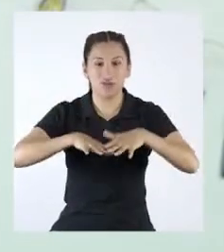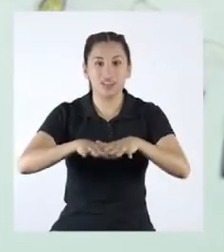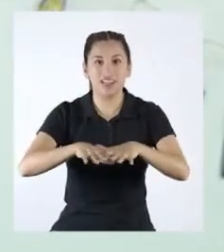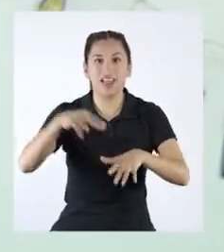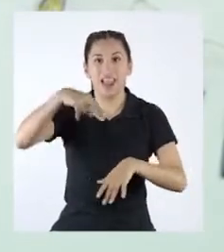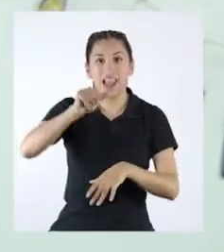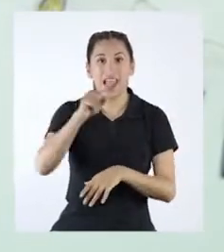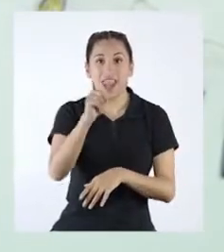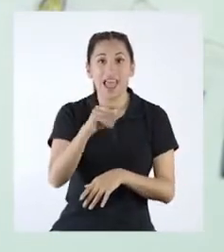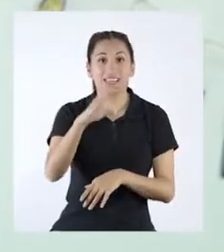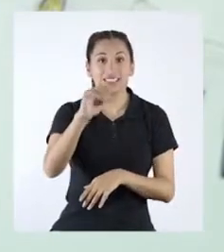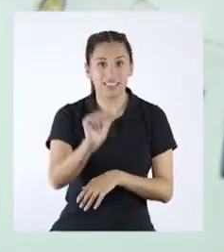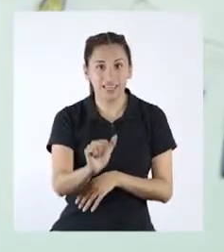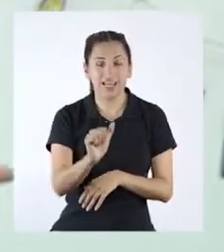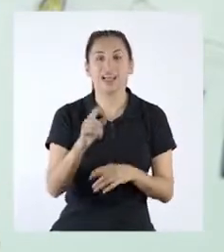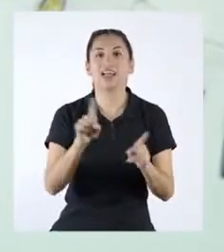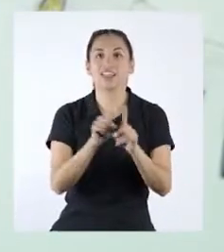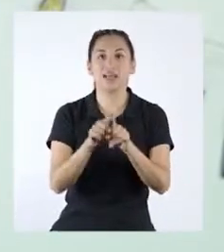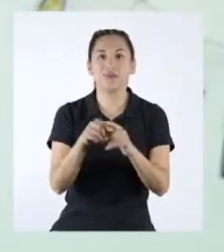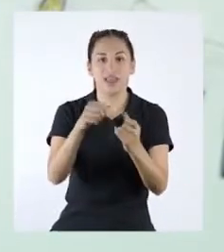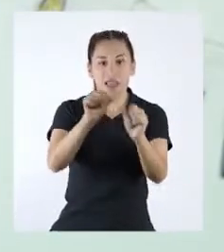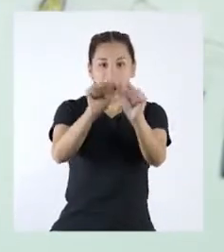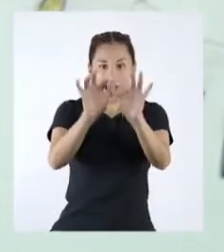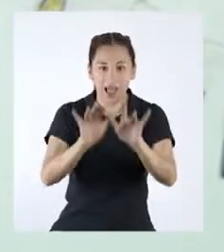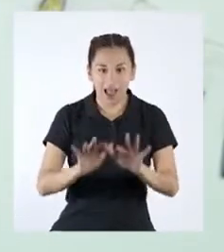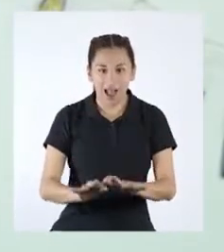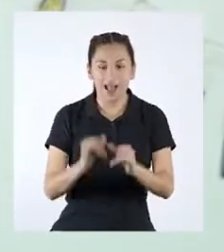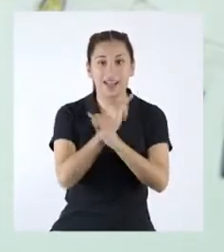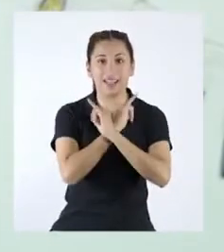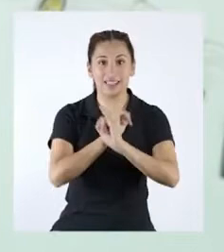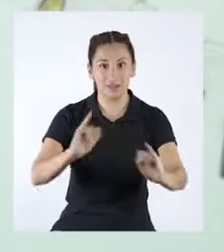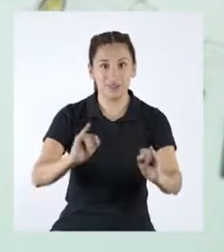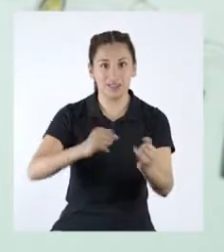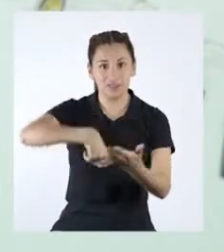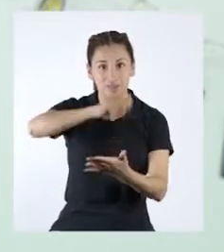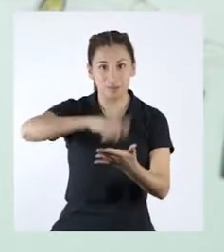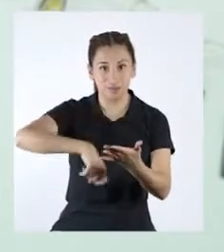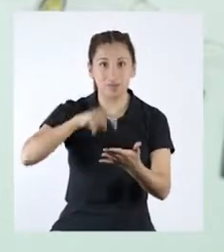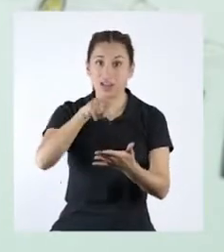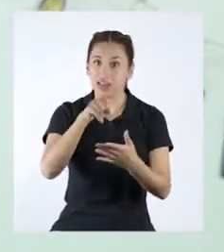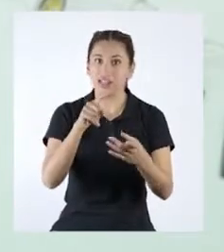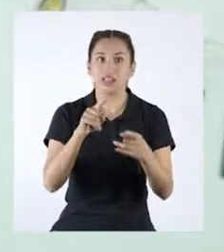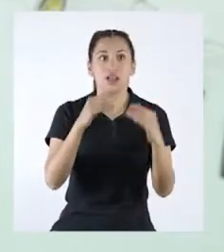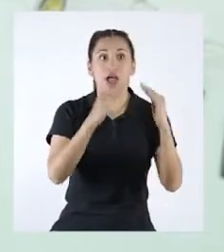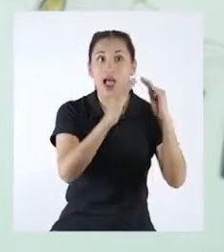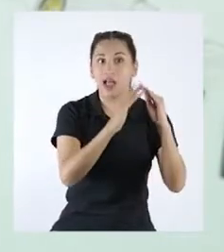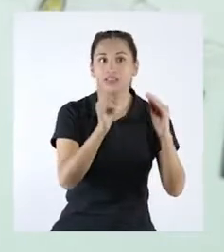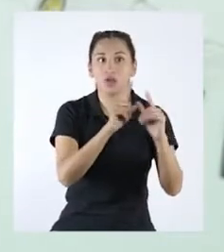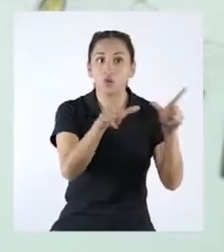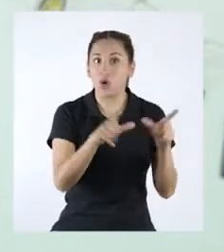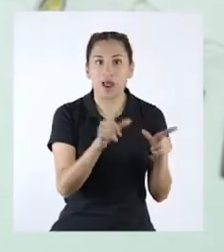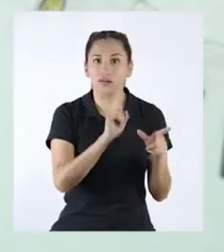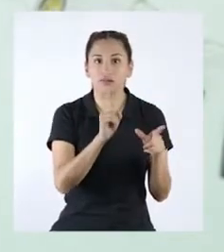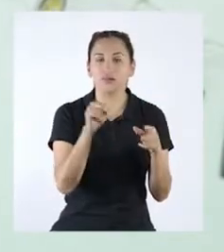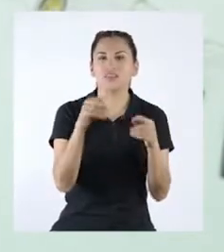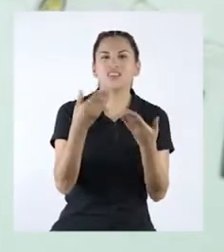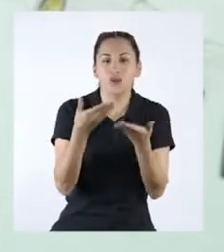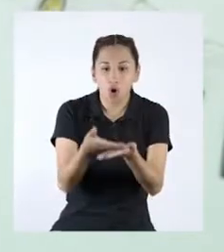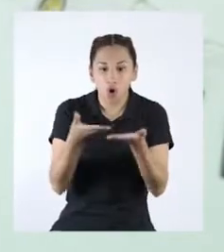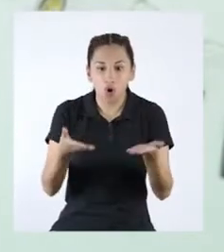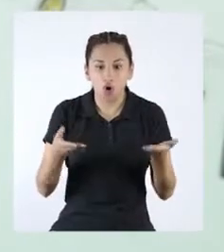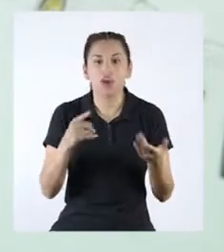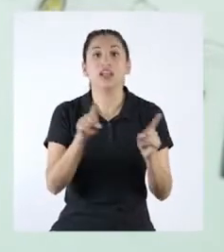los textiles de la cultura nazca, el acta de la independencia. No son localidades ni monumentos, sino objetos